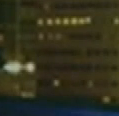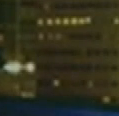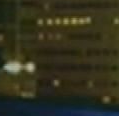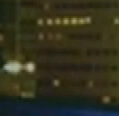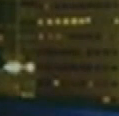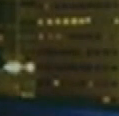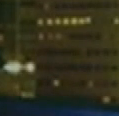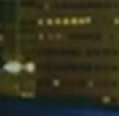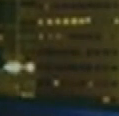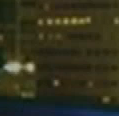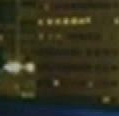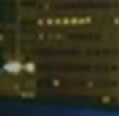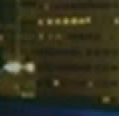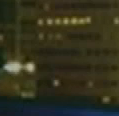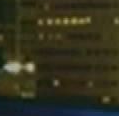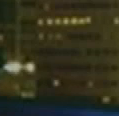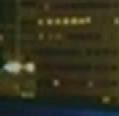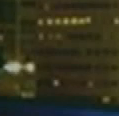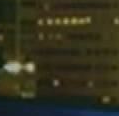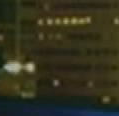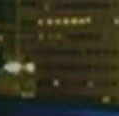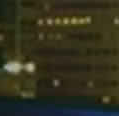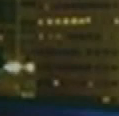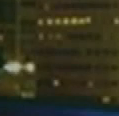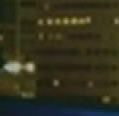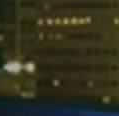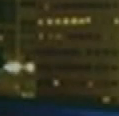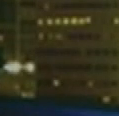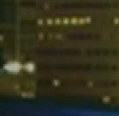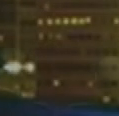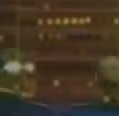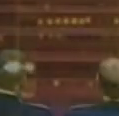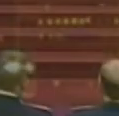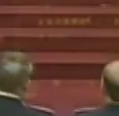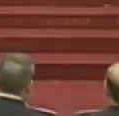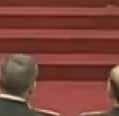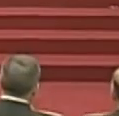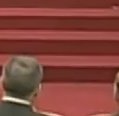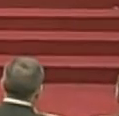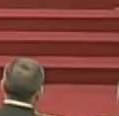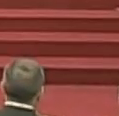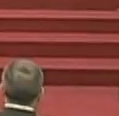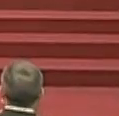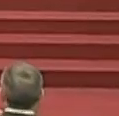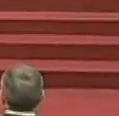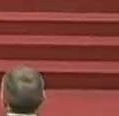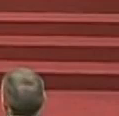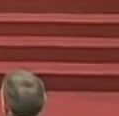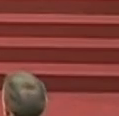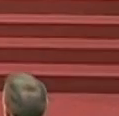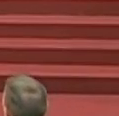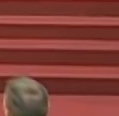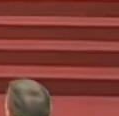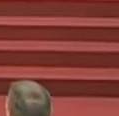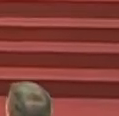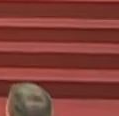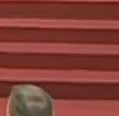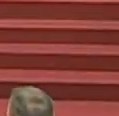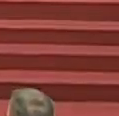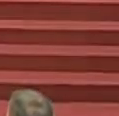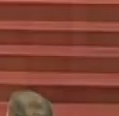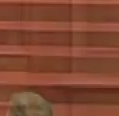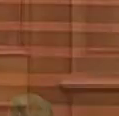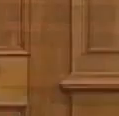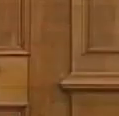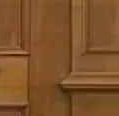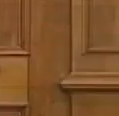Funcionan. Y yo les dije, hágale. Hágale. Ahí ustedes pueden ver la descomposición ética,